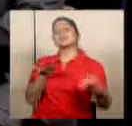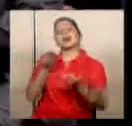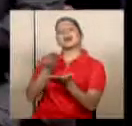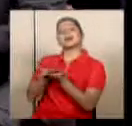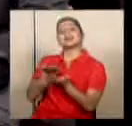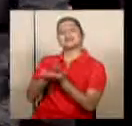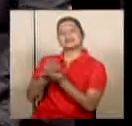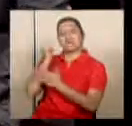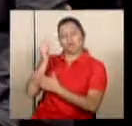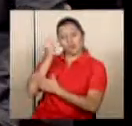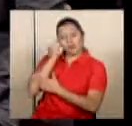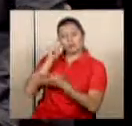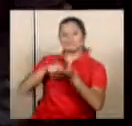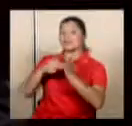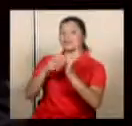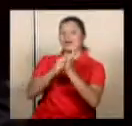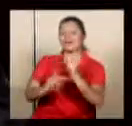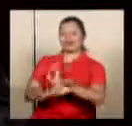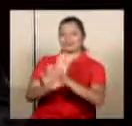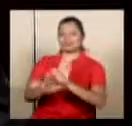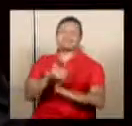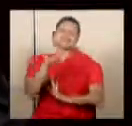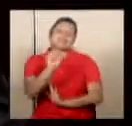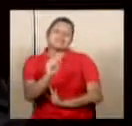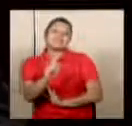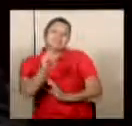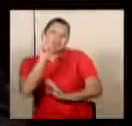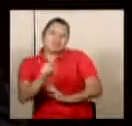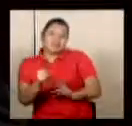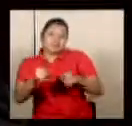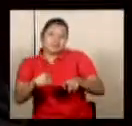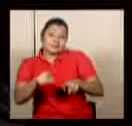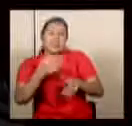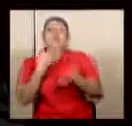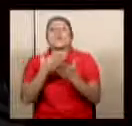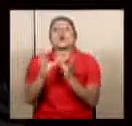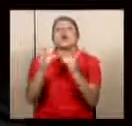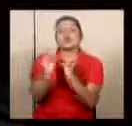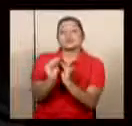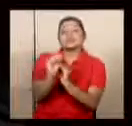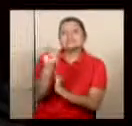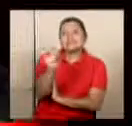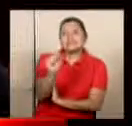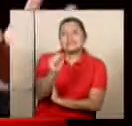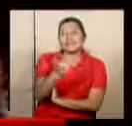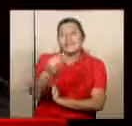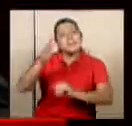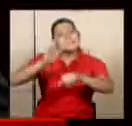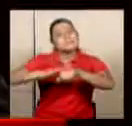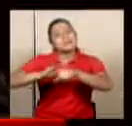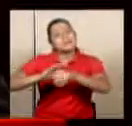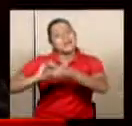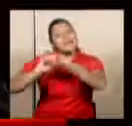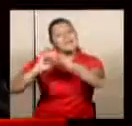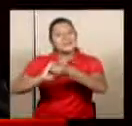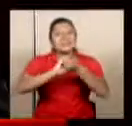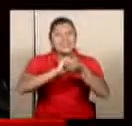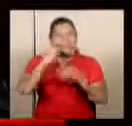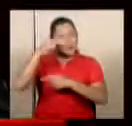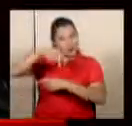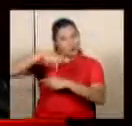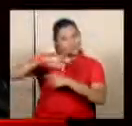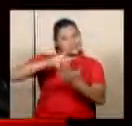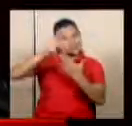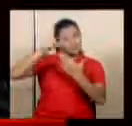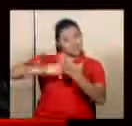va intacto? Así tendrá que ser, don José Mario, buenas noches y además, permítame felicitarlos por este esfuerzo que están